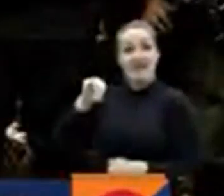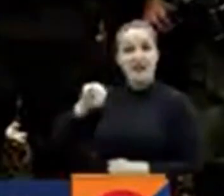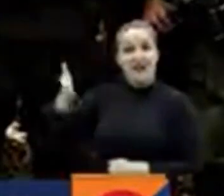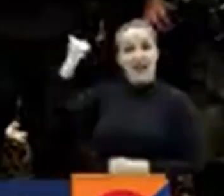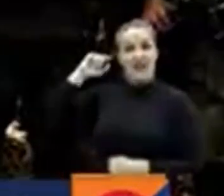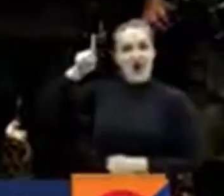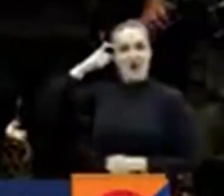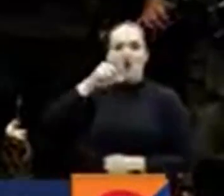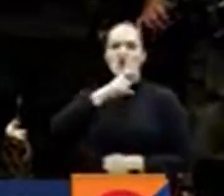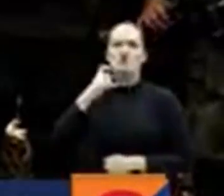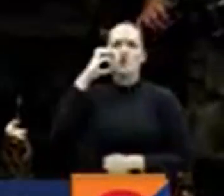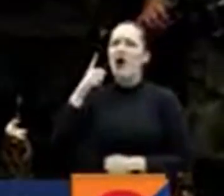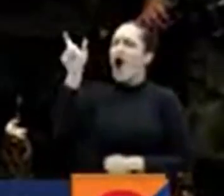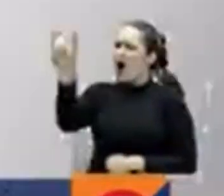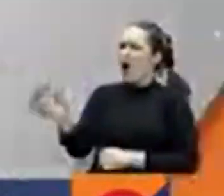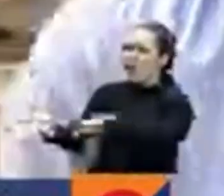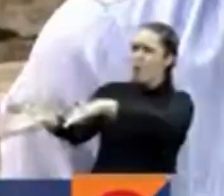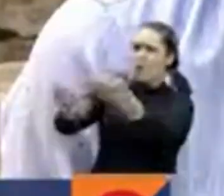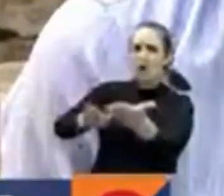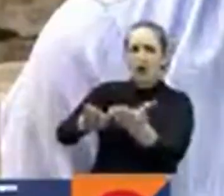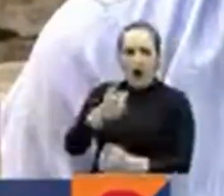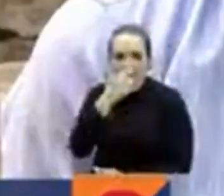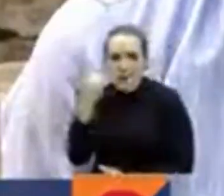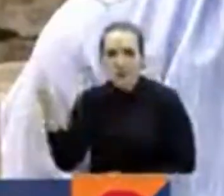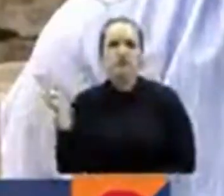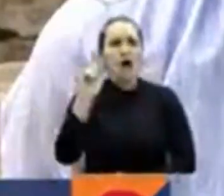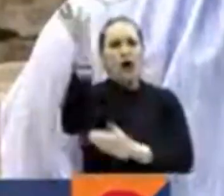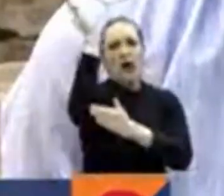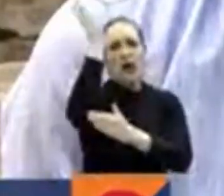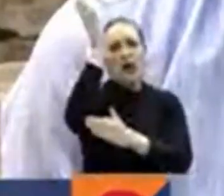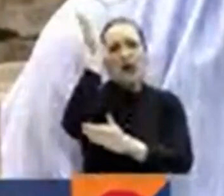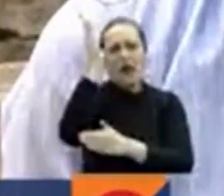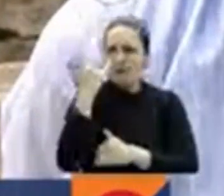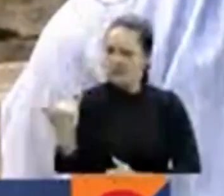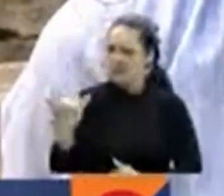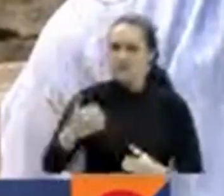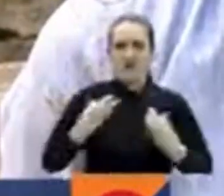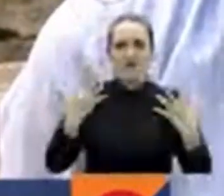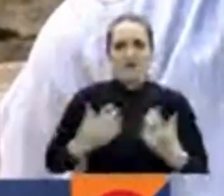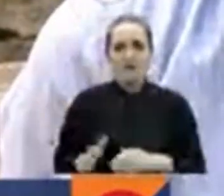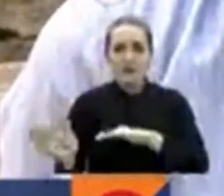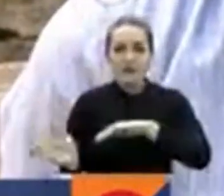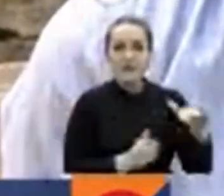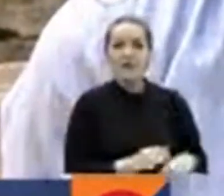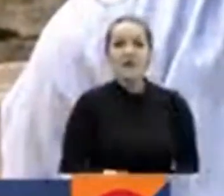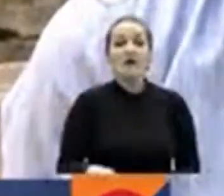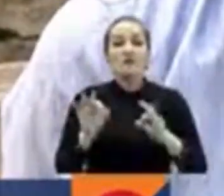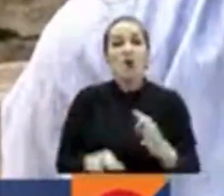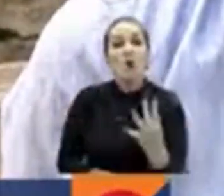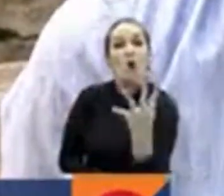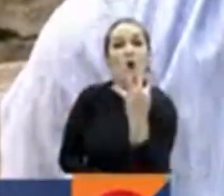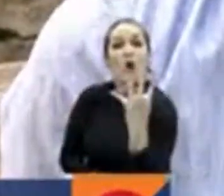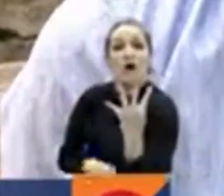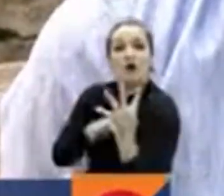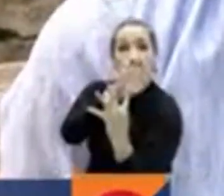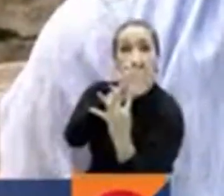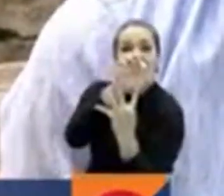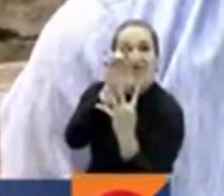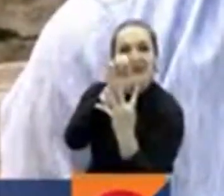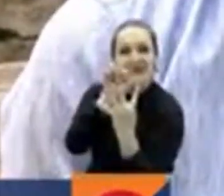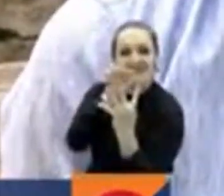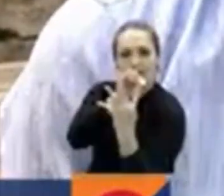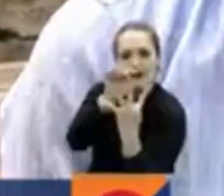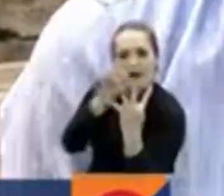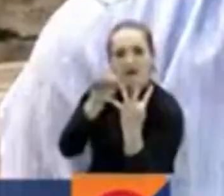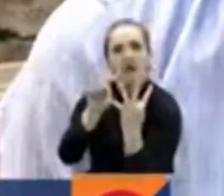apareció hablando del cese al fuego. Solamente cuatro cumplen bajo condiciones muy flexibles que han